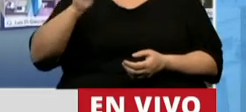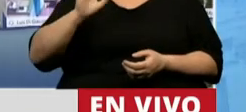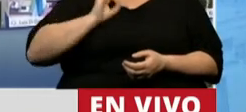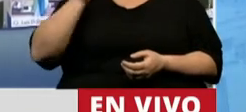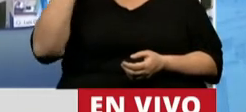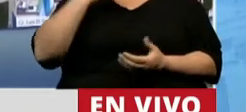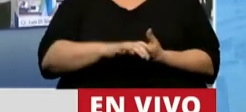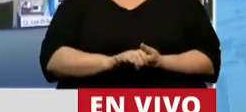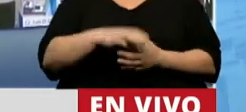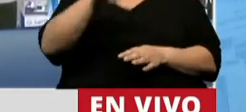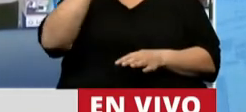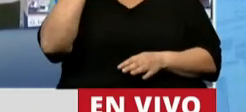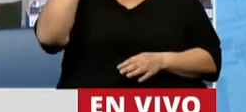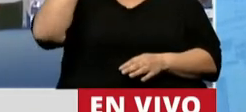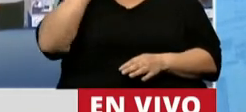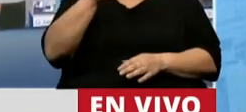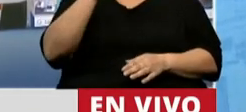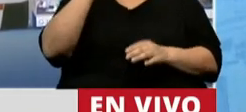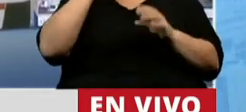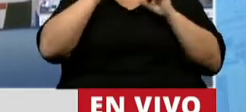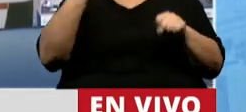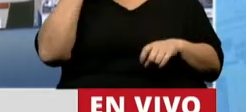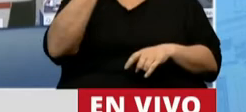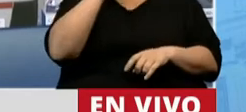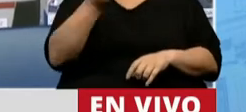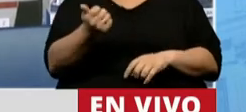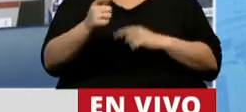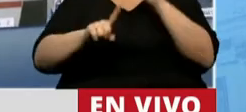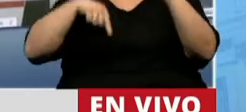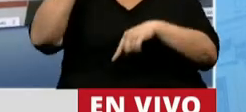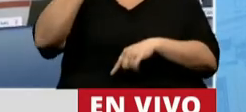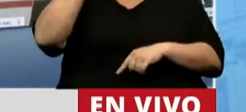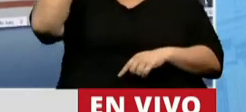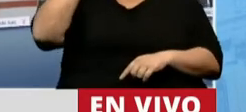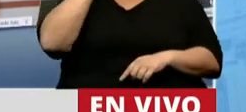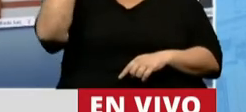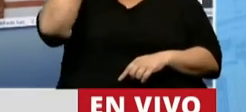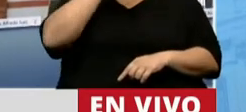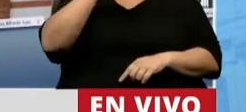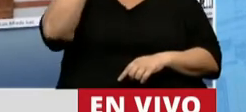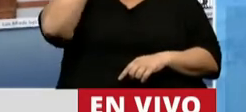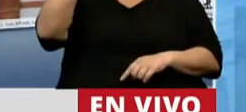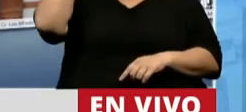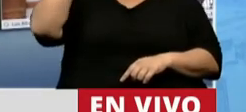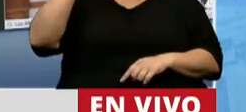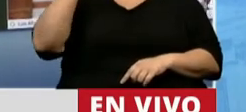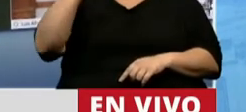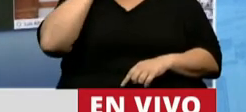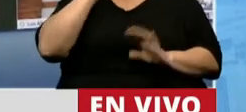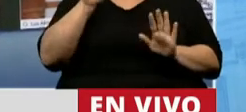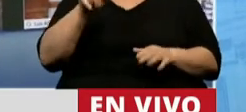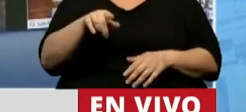en el año 56, fue elegido secretario general de la UTA. Al año siguiente, en el año 57, con 28 años, él